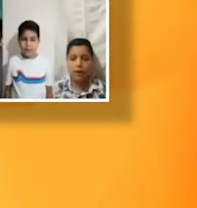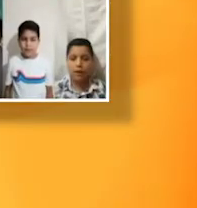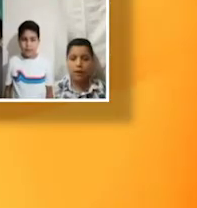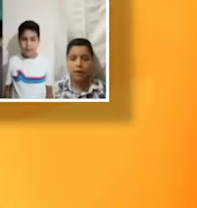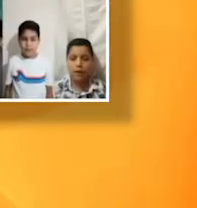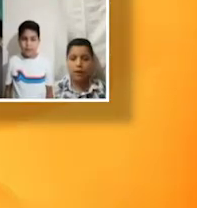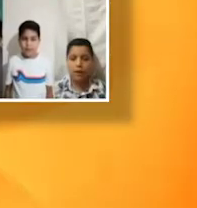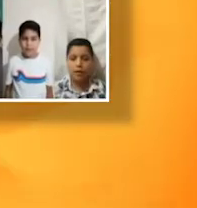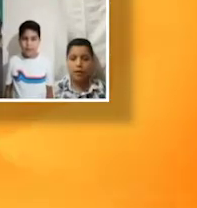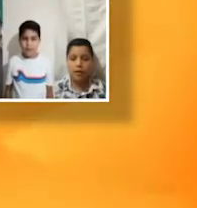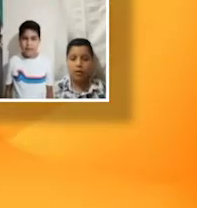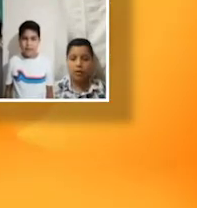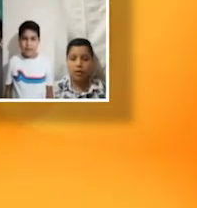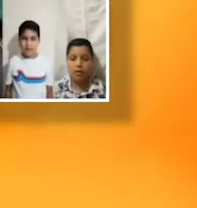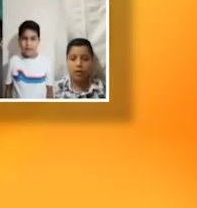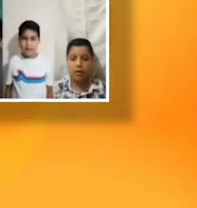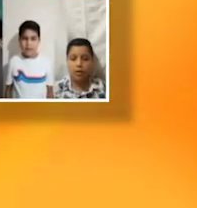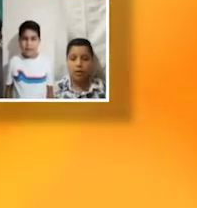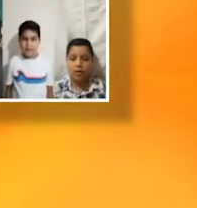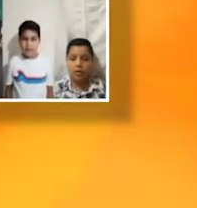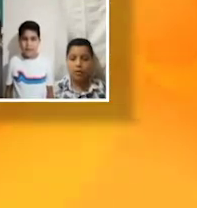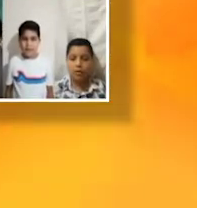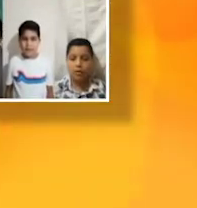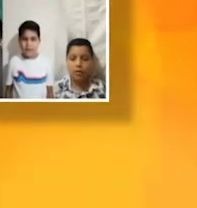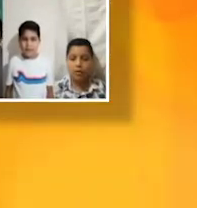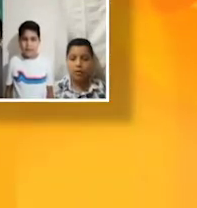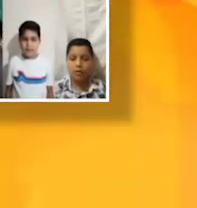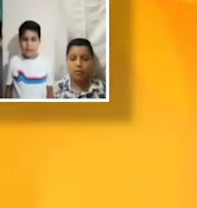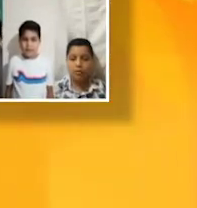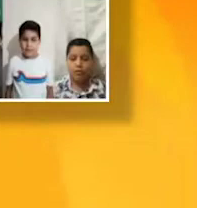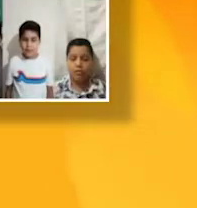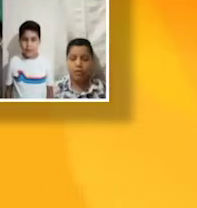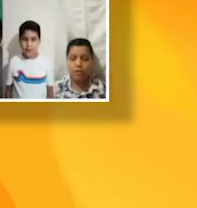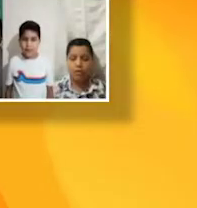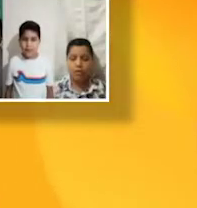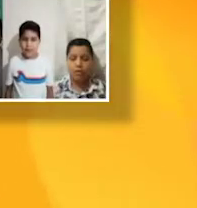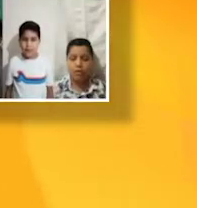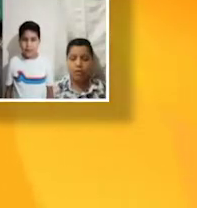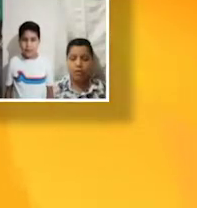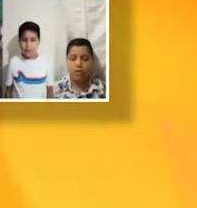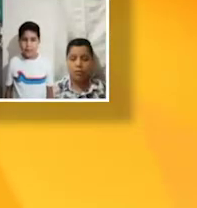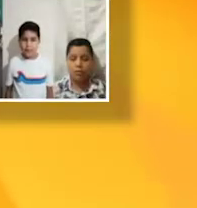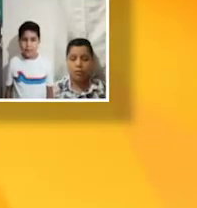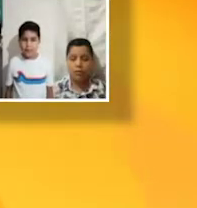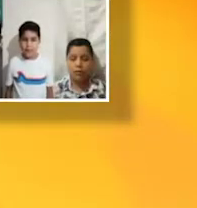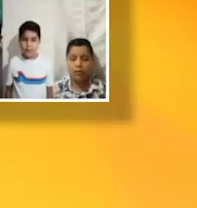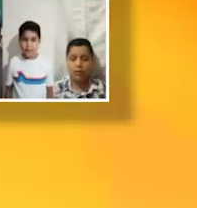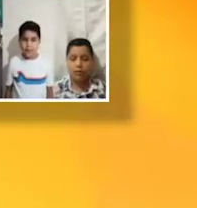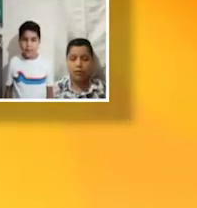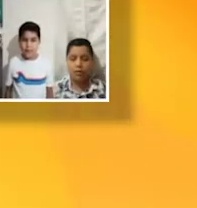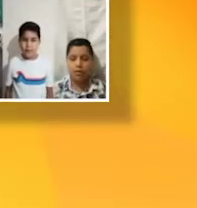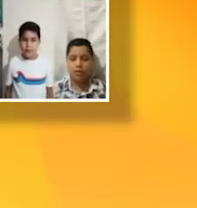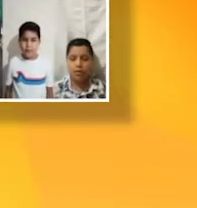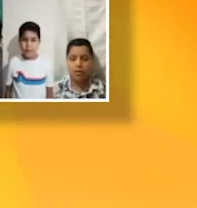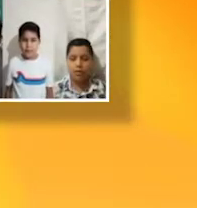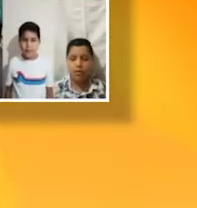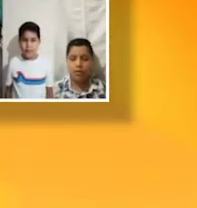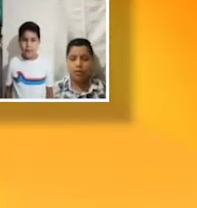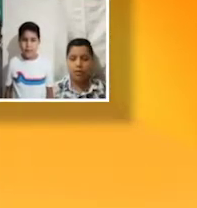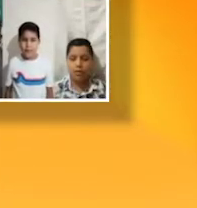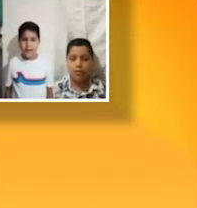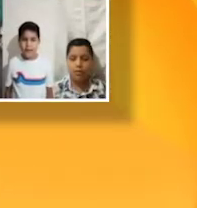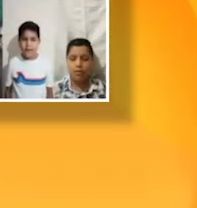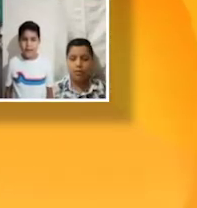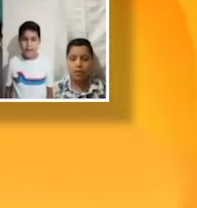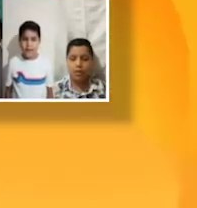la playa se acercó, evitando a las conchitas por su pálido color.